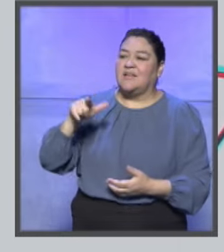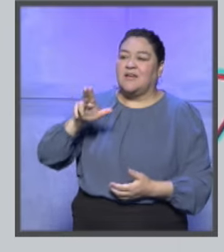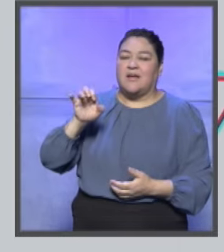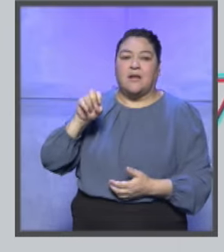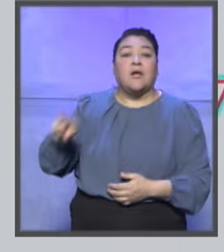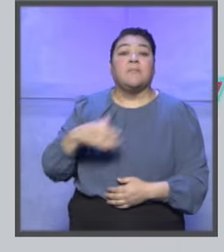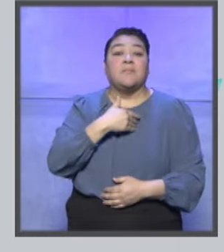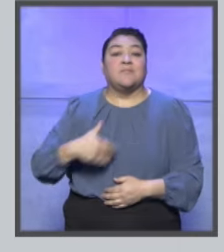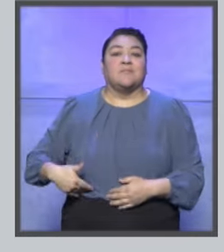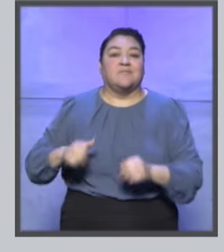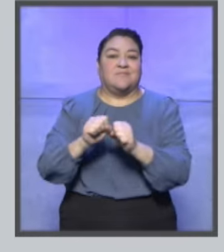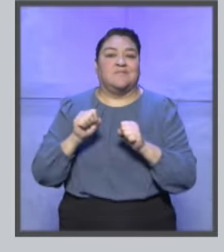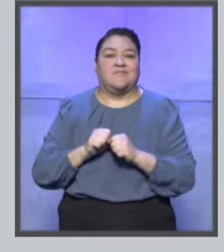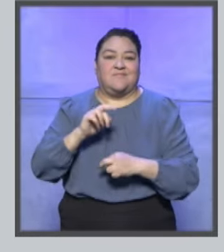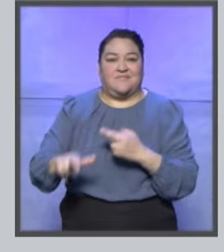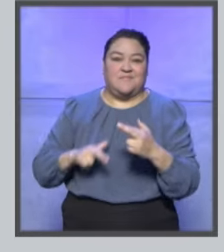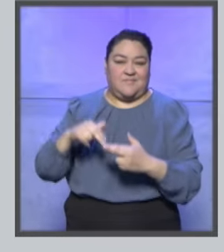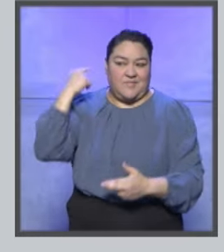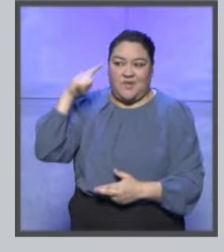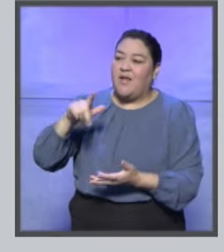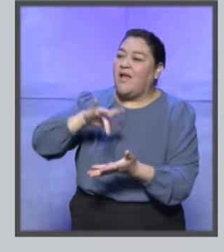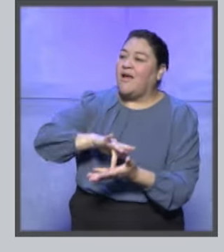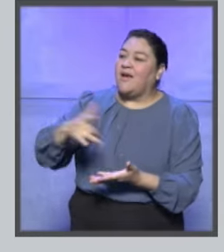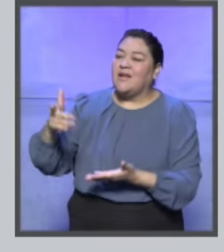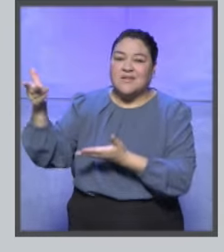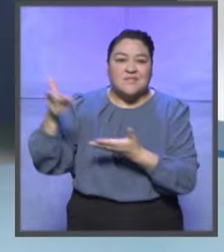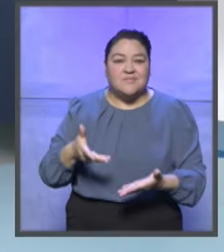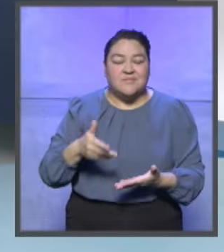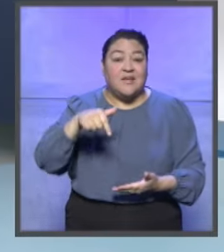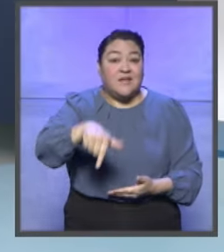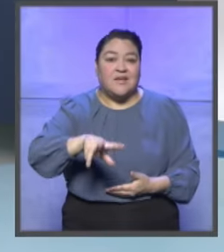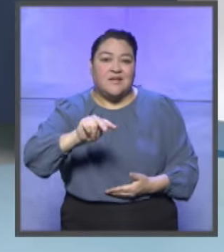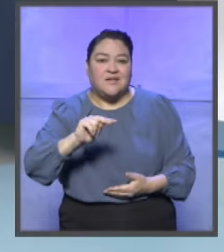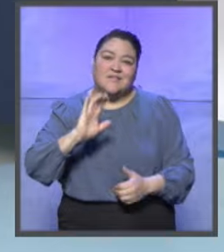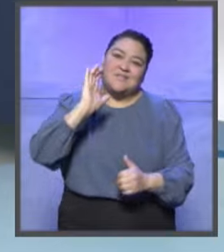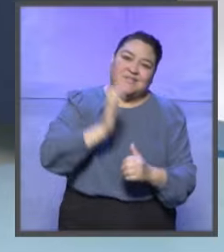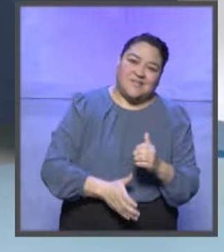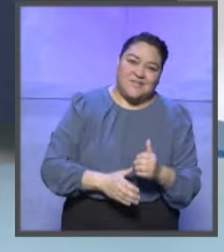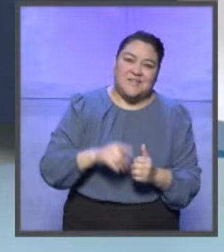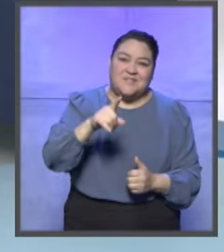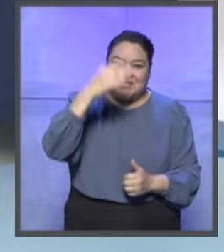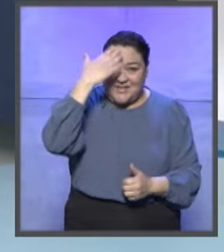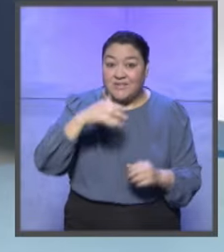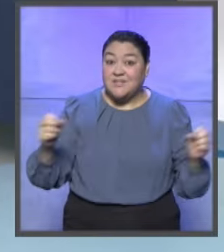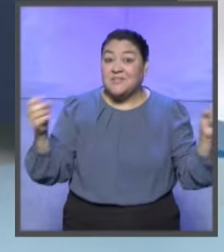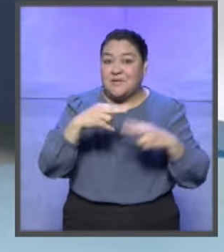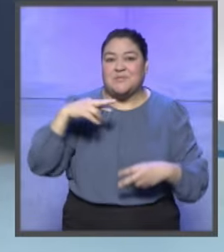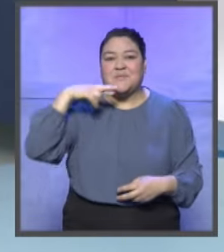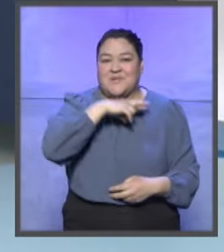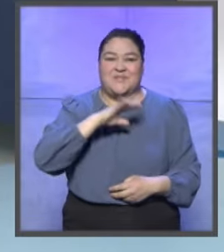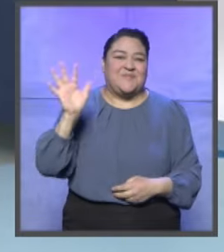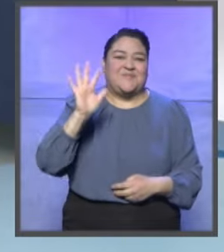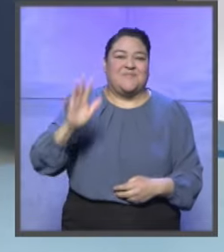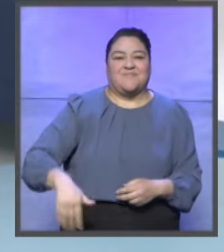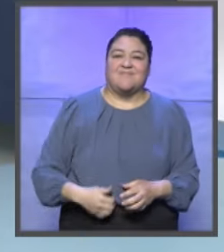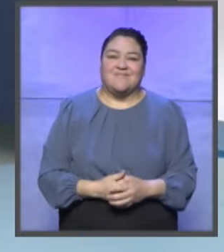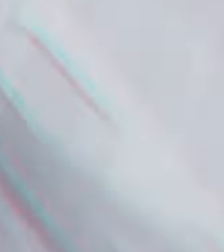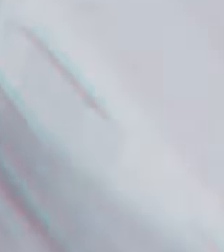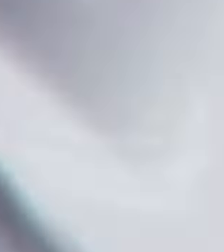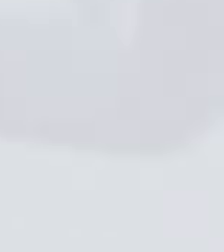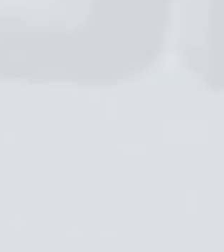Olvera, presidente de la Sala Regional Guadalajara, muchas gracias por tu presencia. Nosotros despedimos este programa y ya lo sabe usted. Nos vemos la próxima semana.